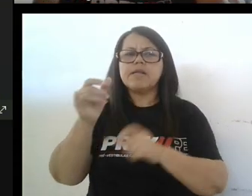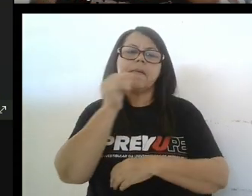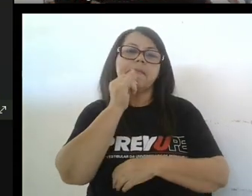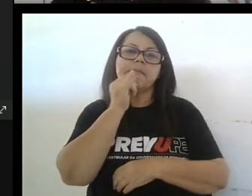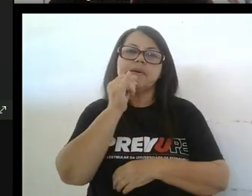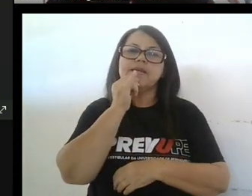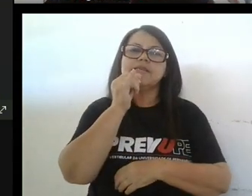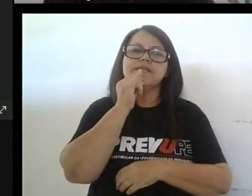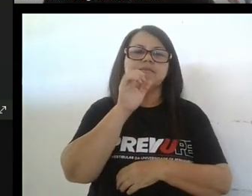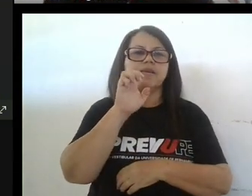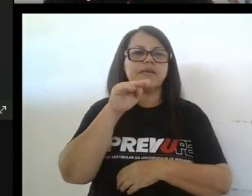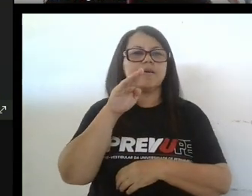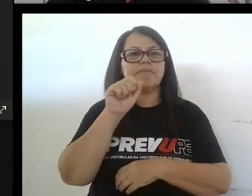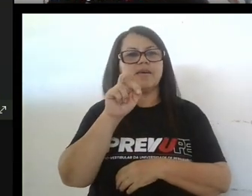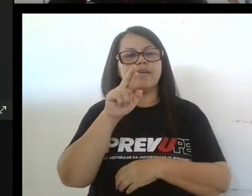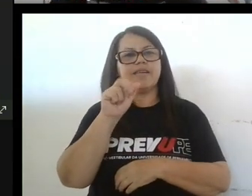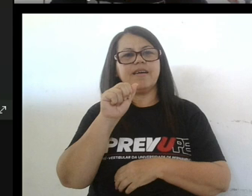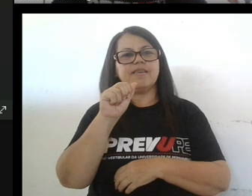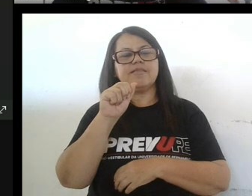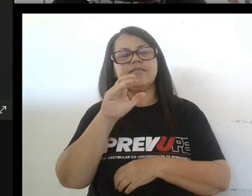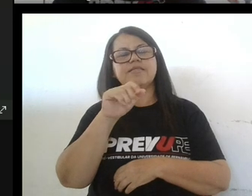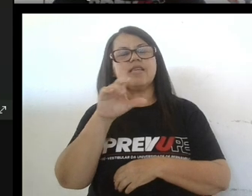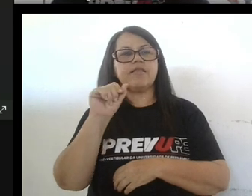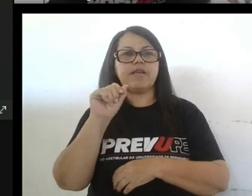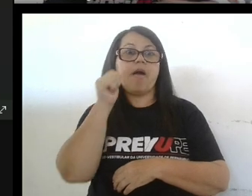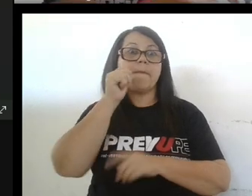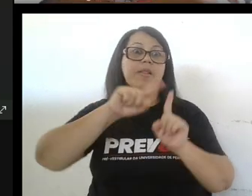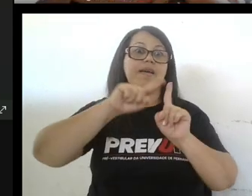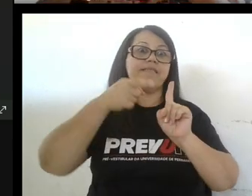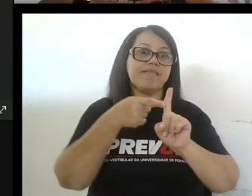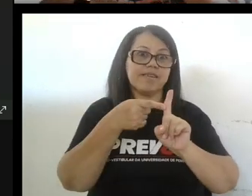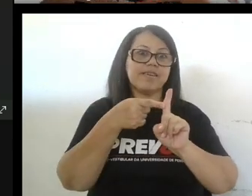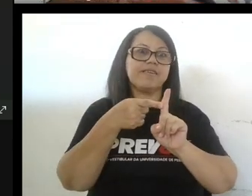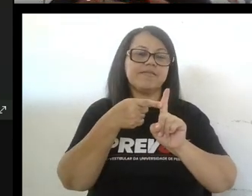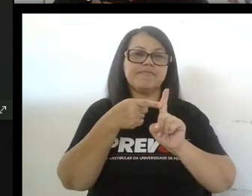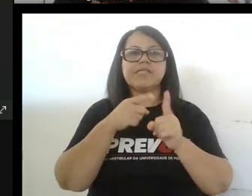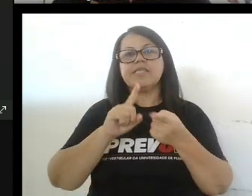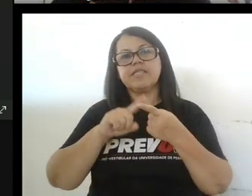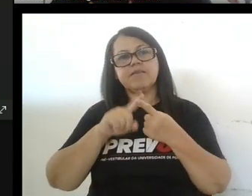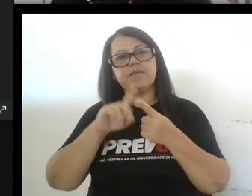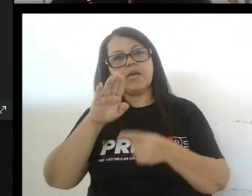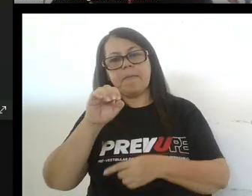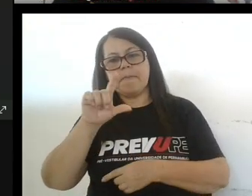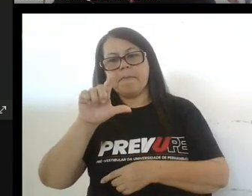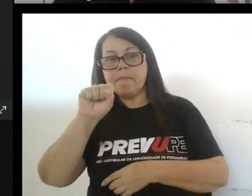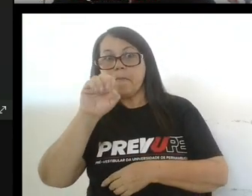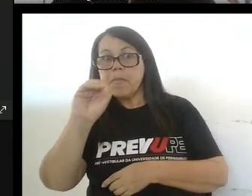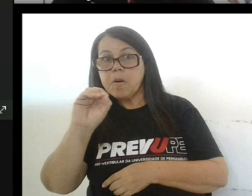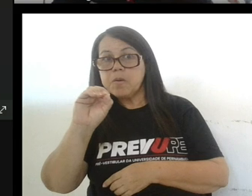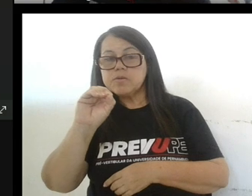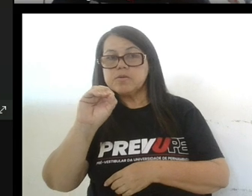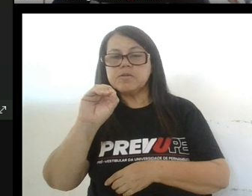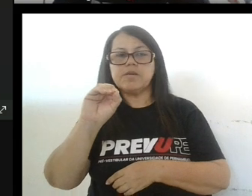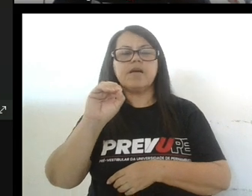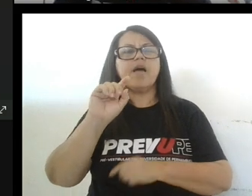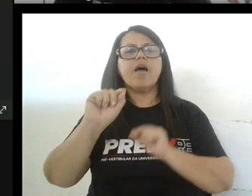embarazada la mujer que espera a un hijo es bolso y no bolsillo